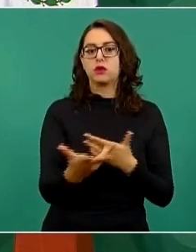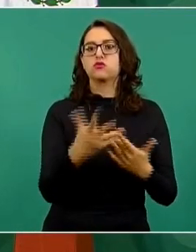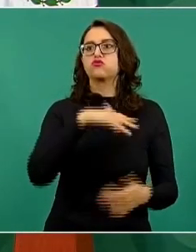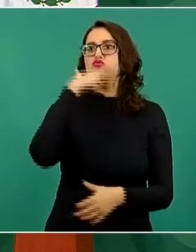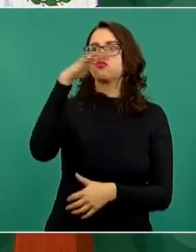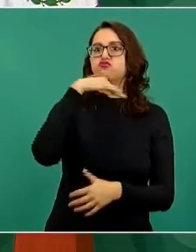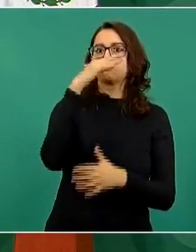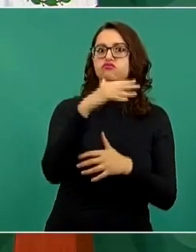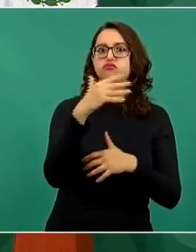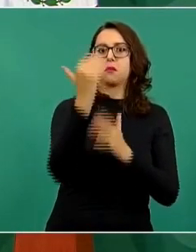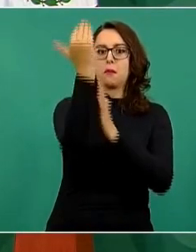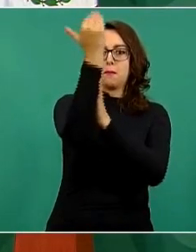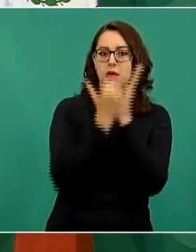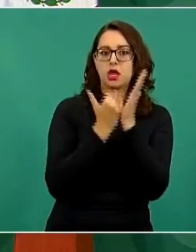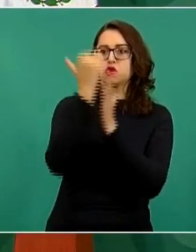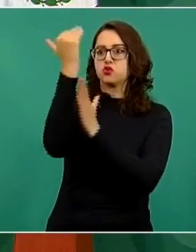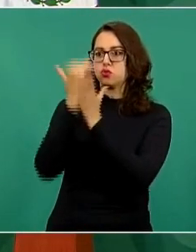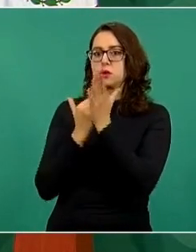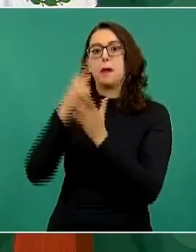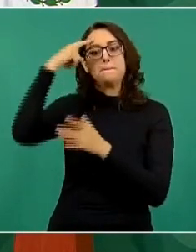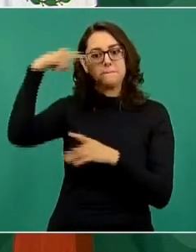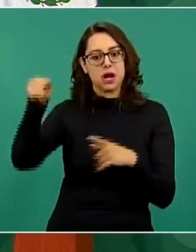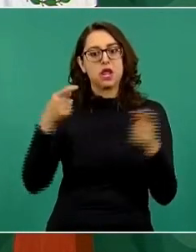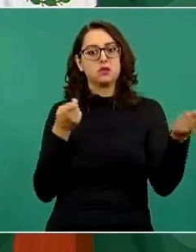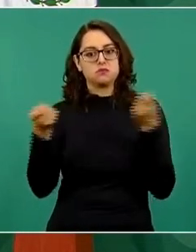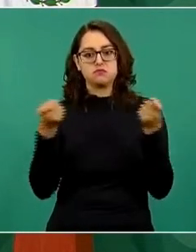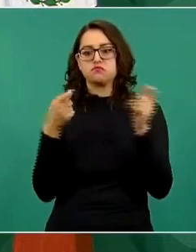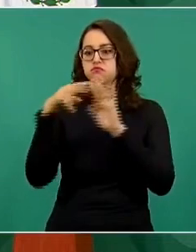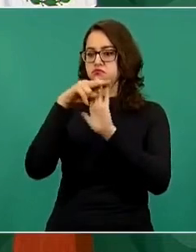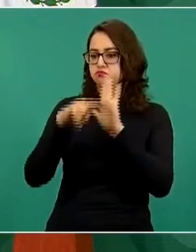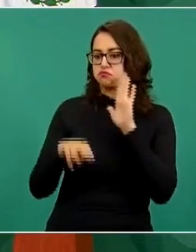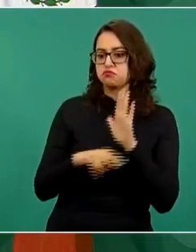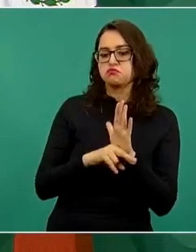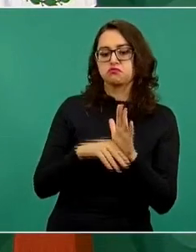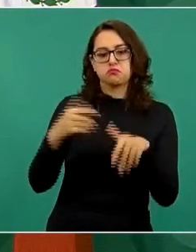contaminantes, para mantenernos de acuerdo a la norma.